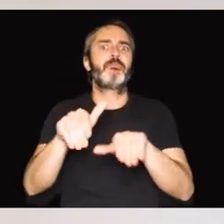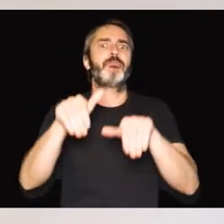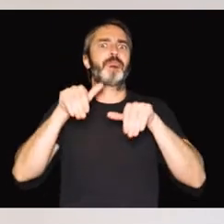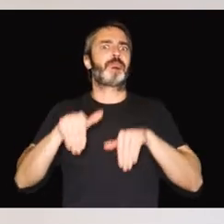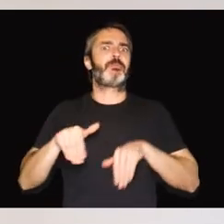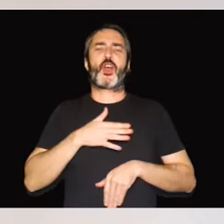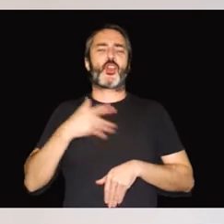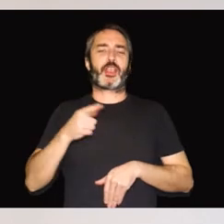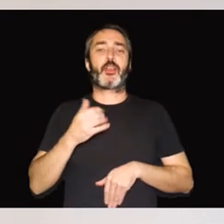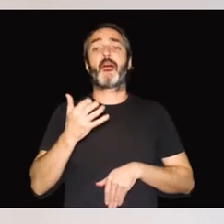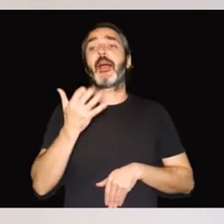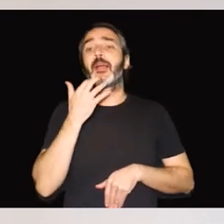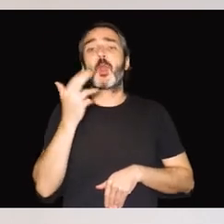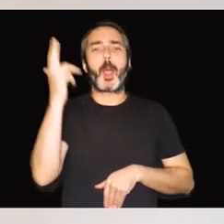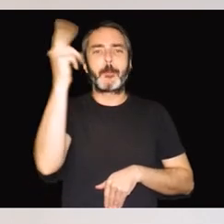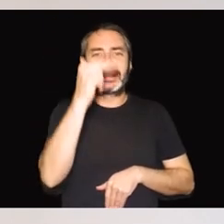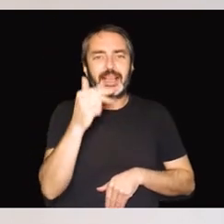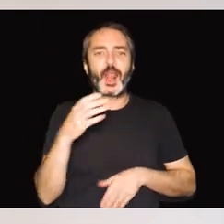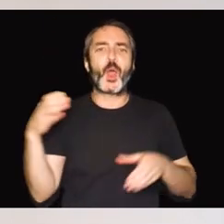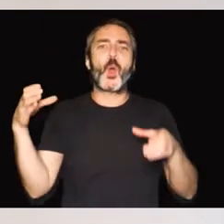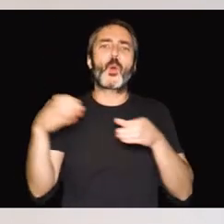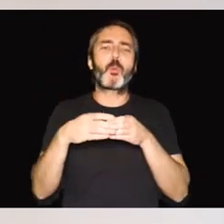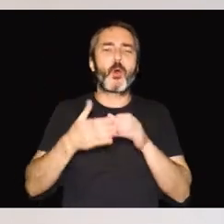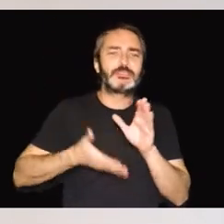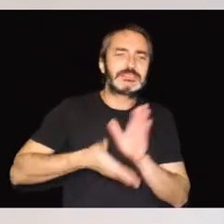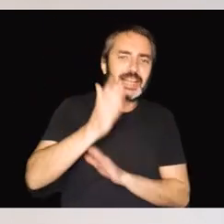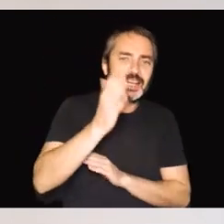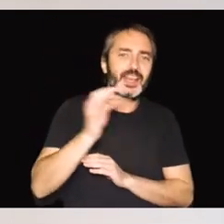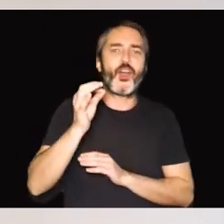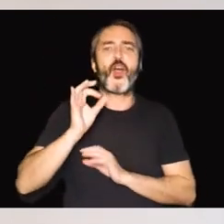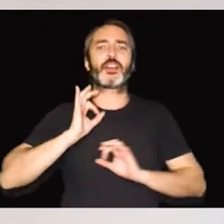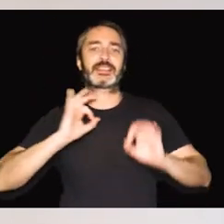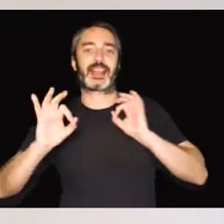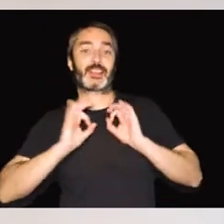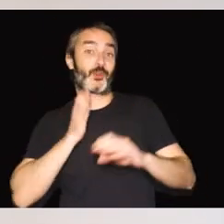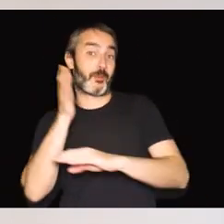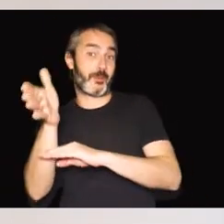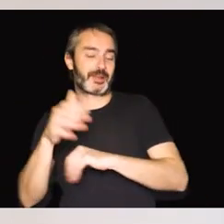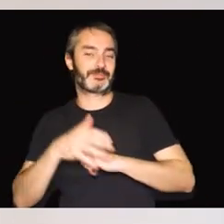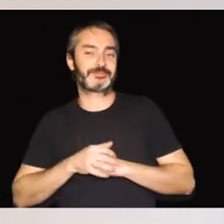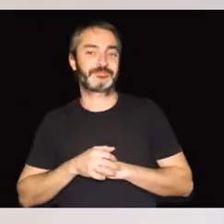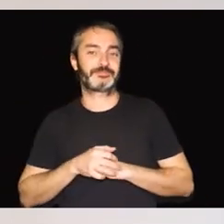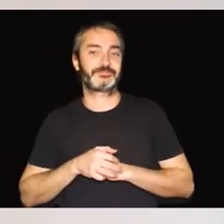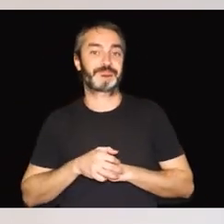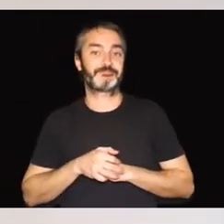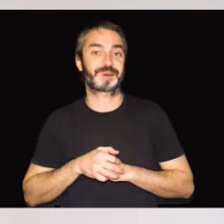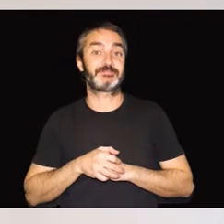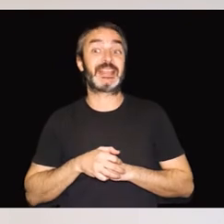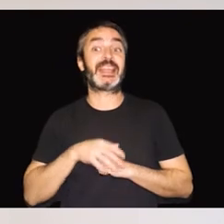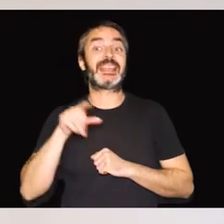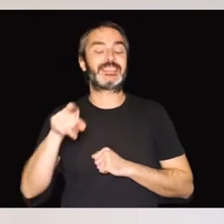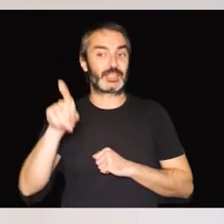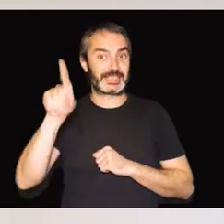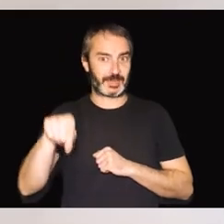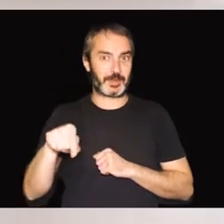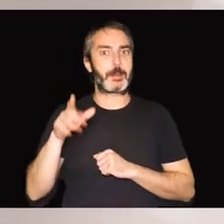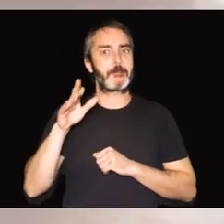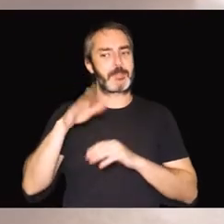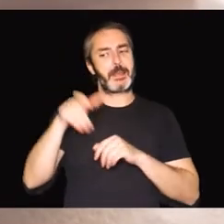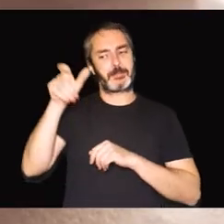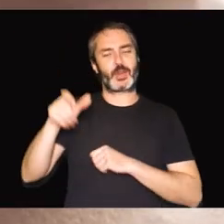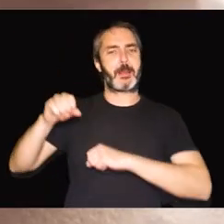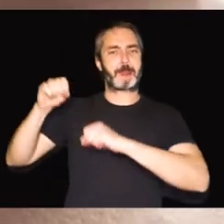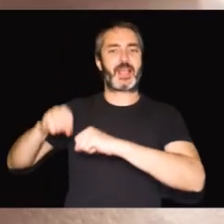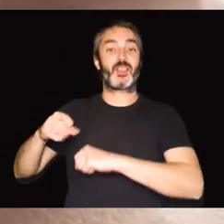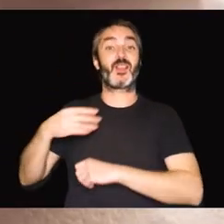ejemplo pintar, salir en grupo, ir al teatro. Estos signos también nos sirven para una persona mayor. Y